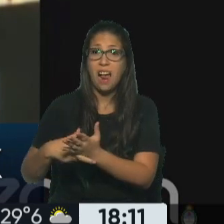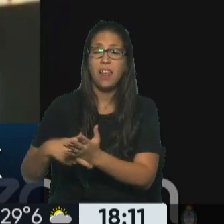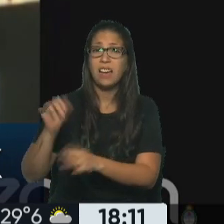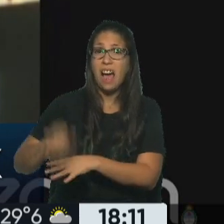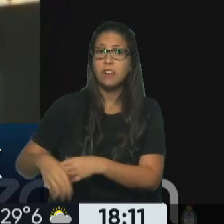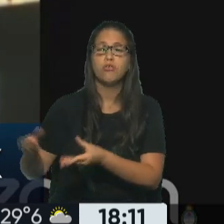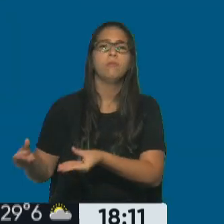de las defensas.